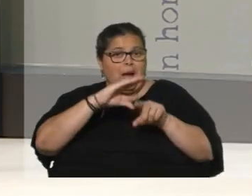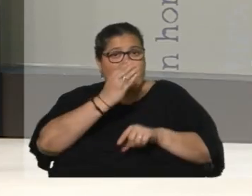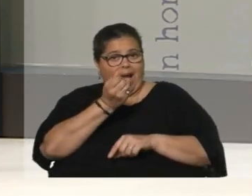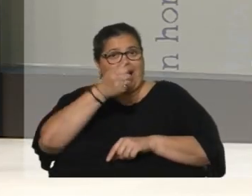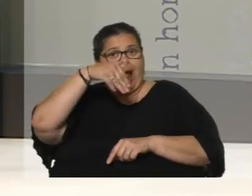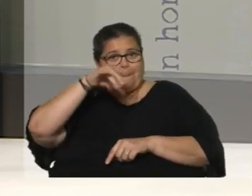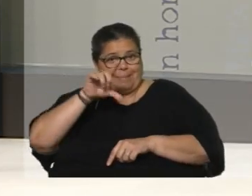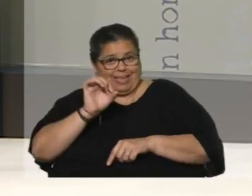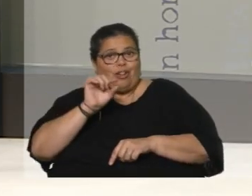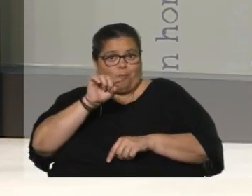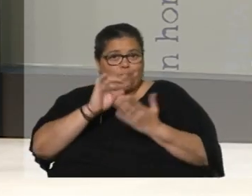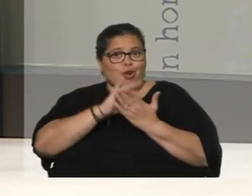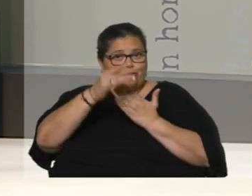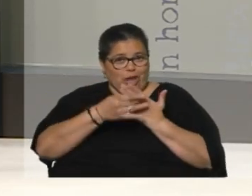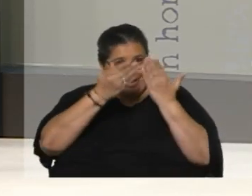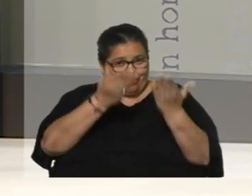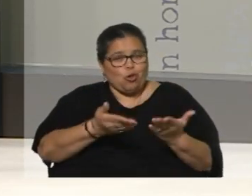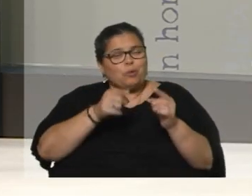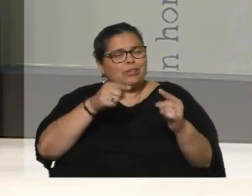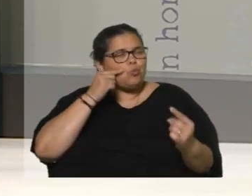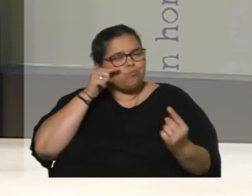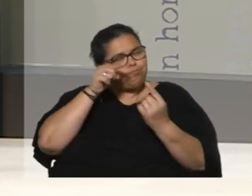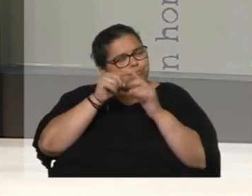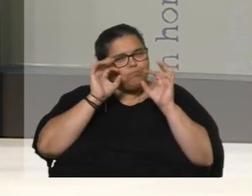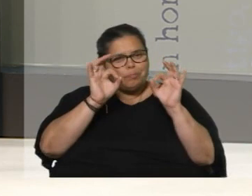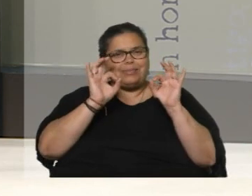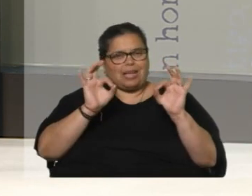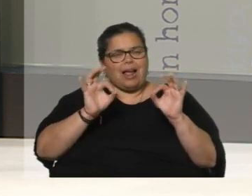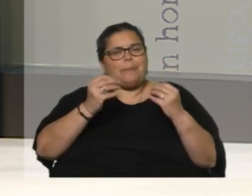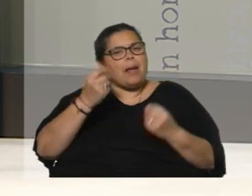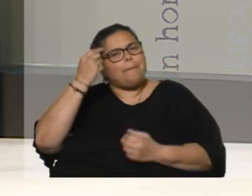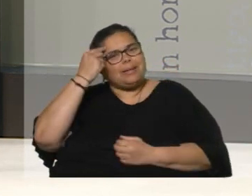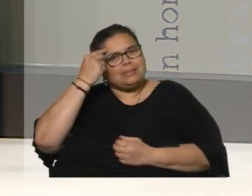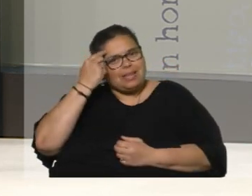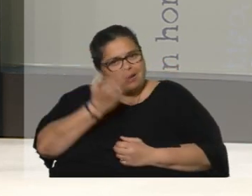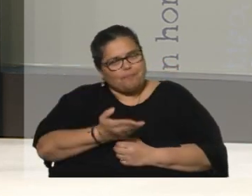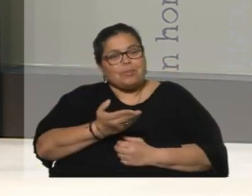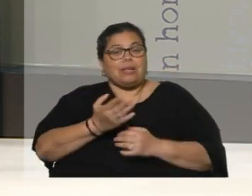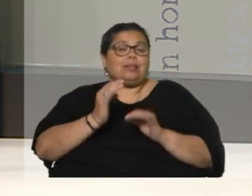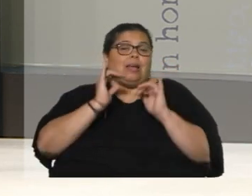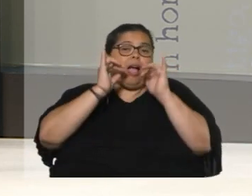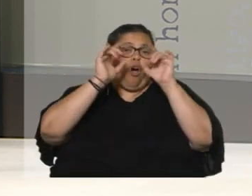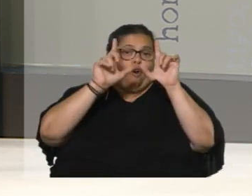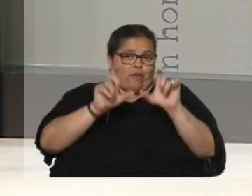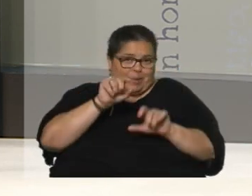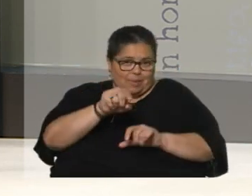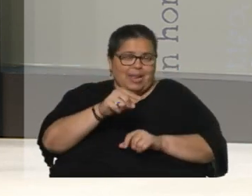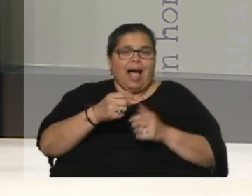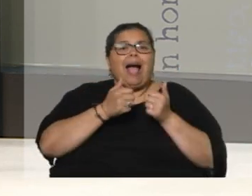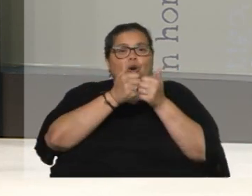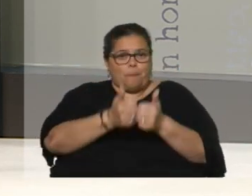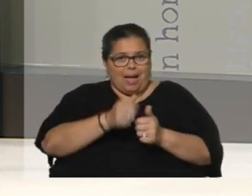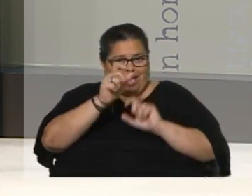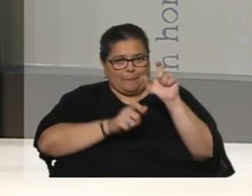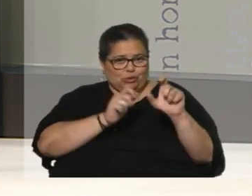hombro. Creo que además este proyecto tiene un enfoque bien particular y es el de pensar, obviamente, en acompañar a estas personas liberadas,